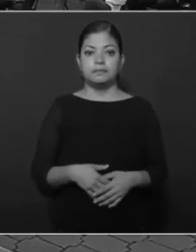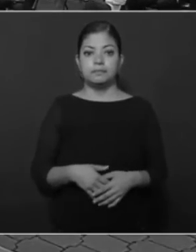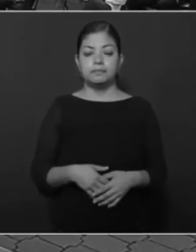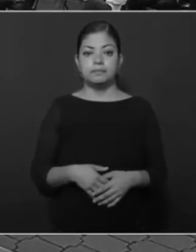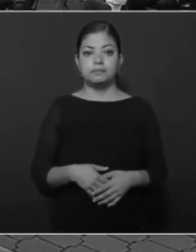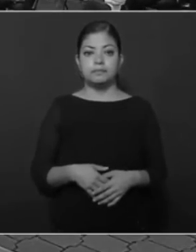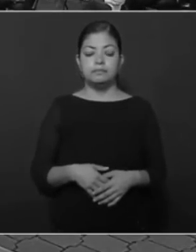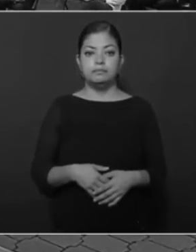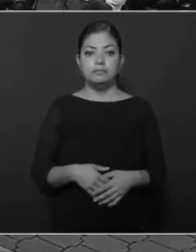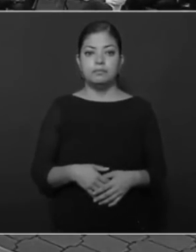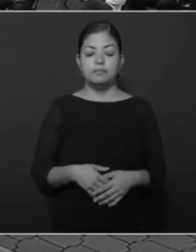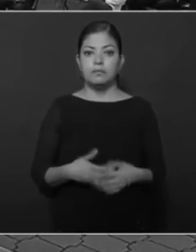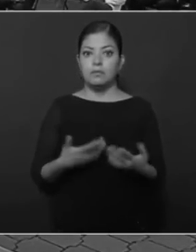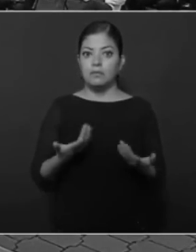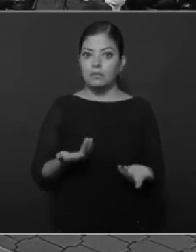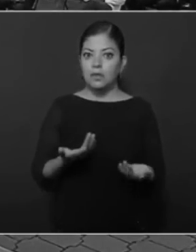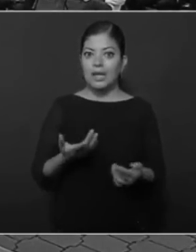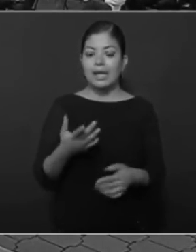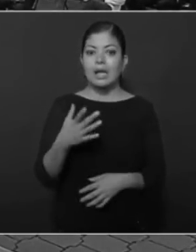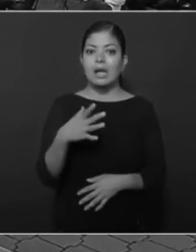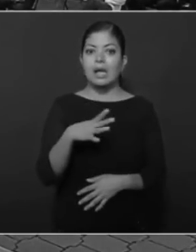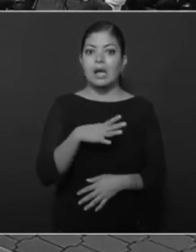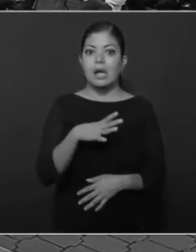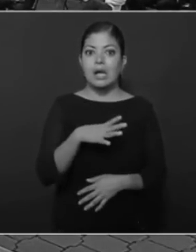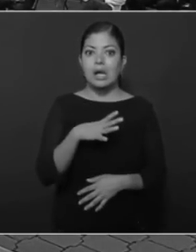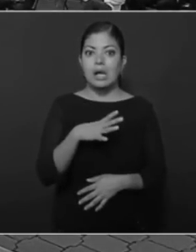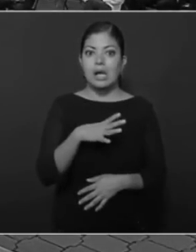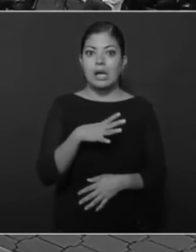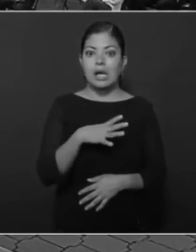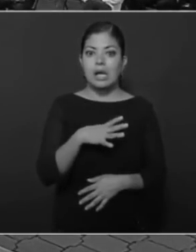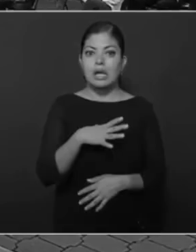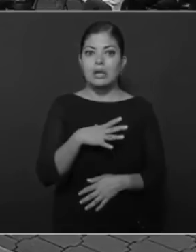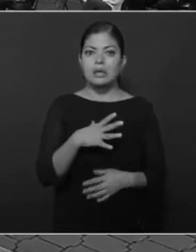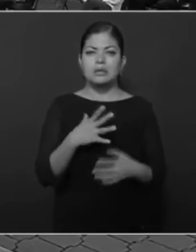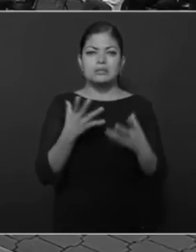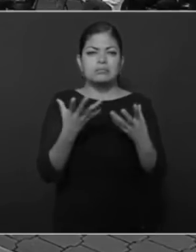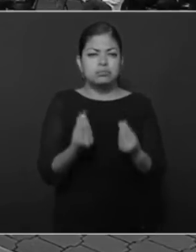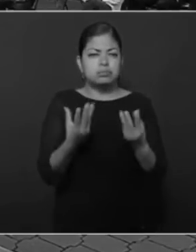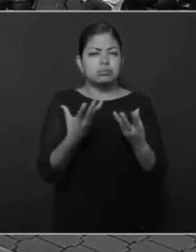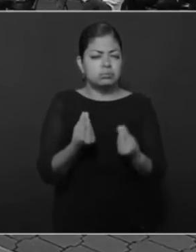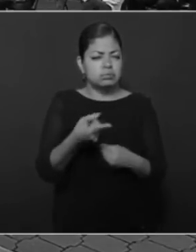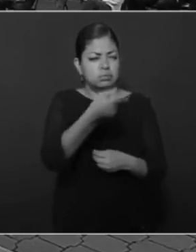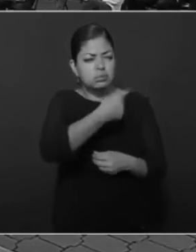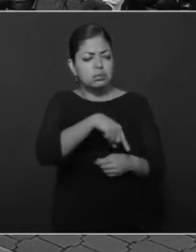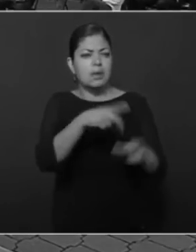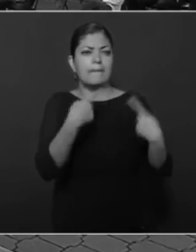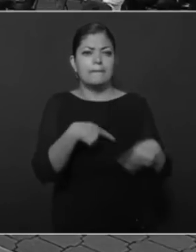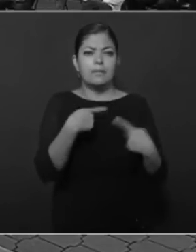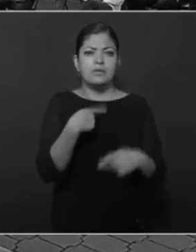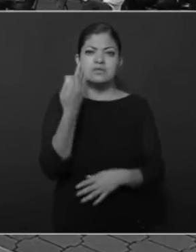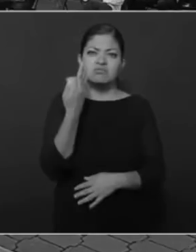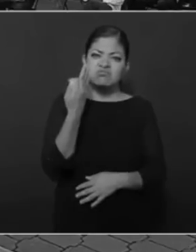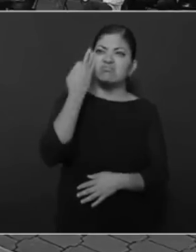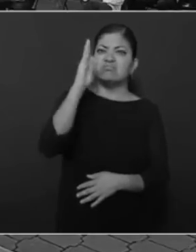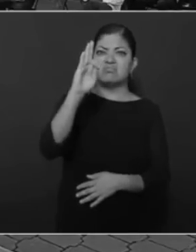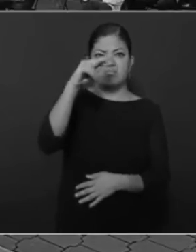es que haya tanto traidor a la patria en nuestro país,